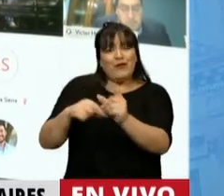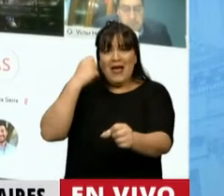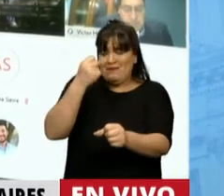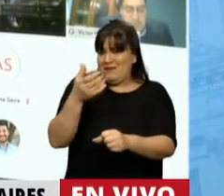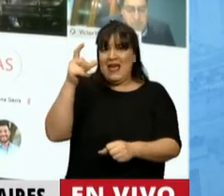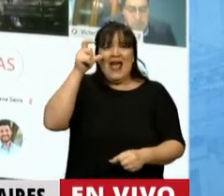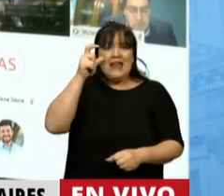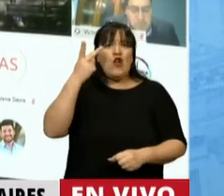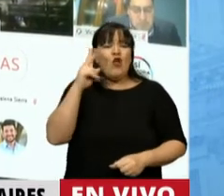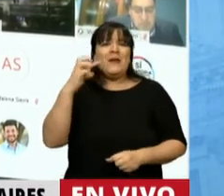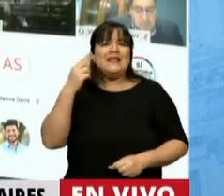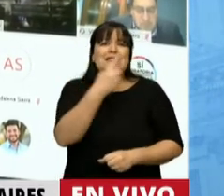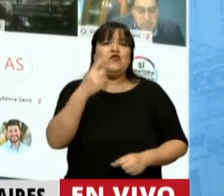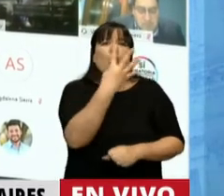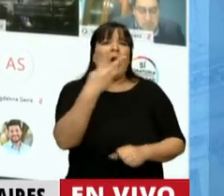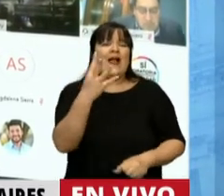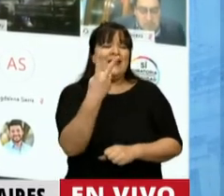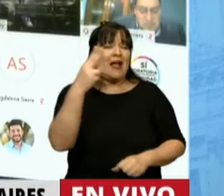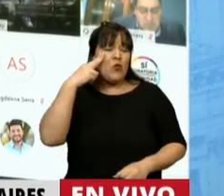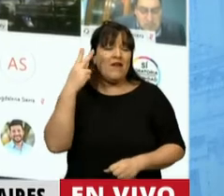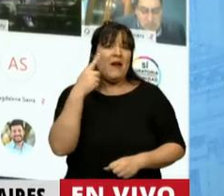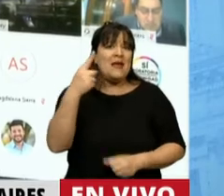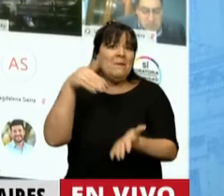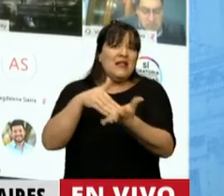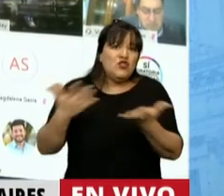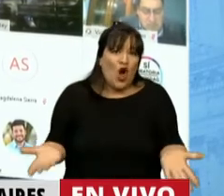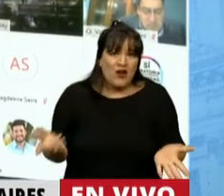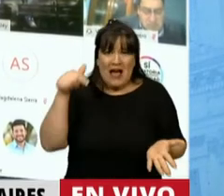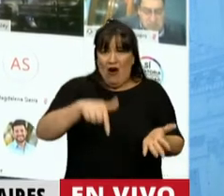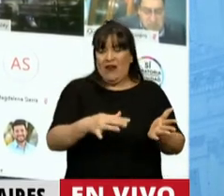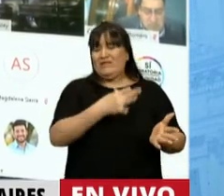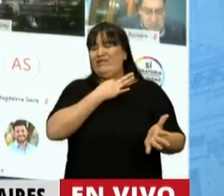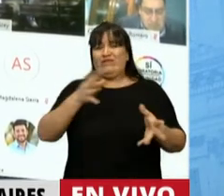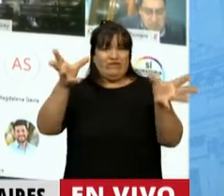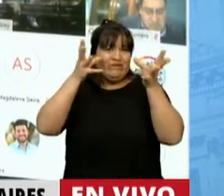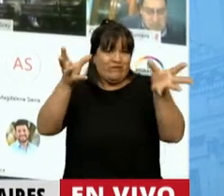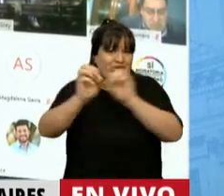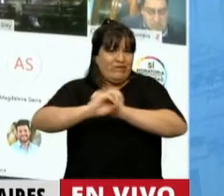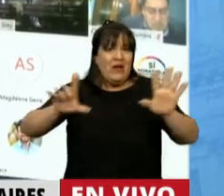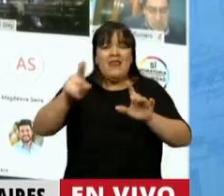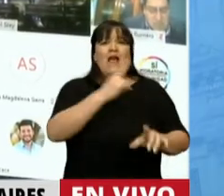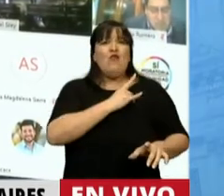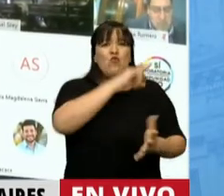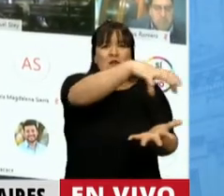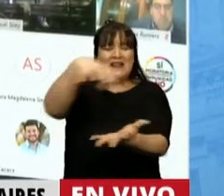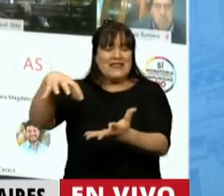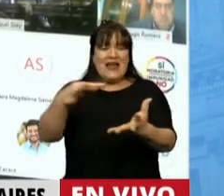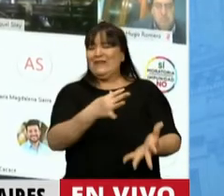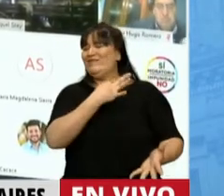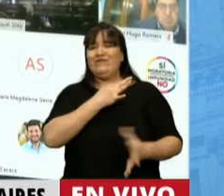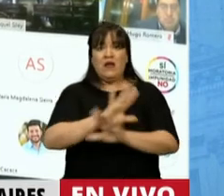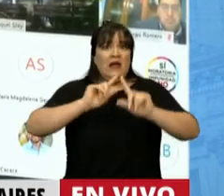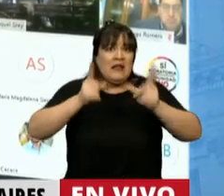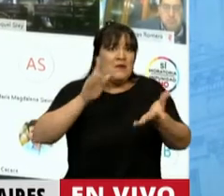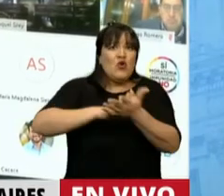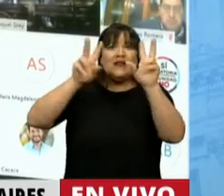enero 2019 de 149 mil millones. Estamos frente a un colapso del funcionamiento de las universidades, y ni hablar de